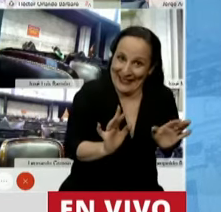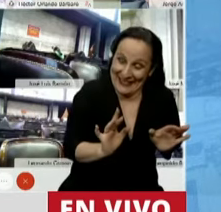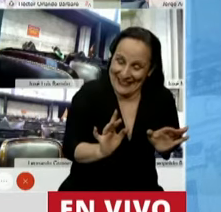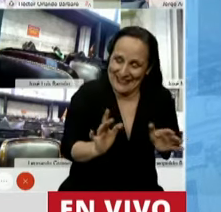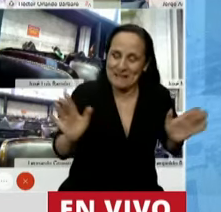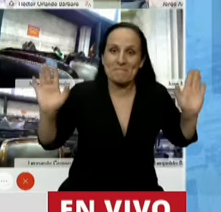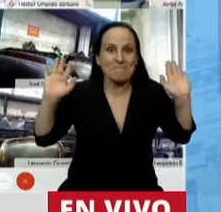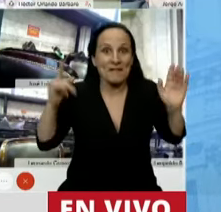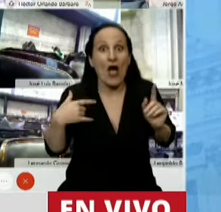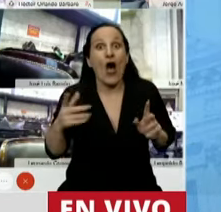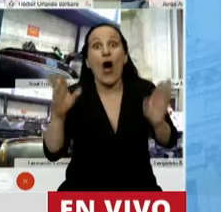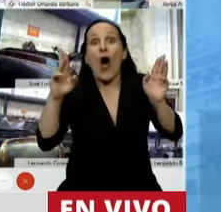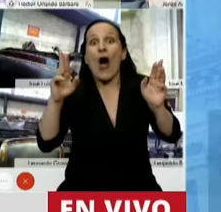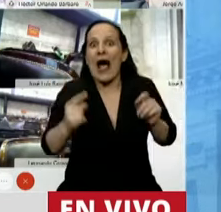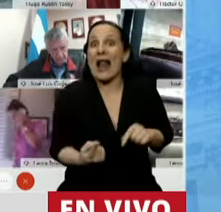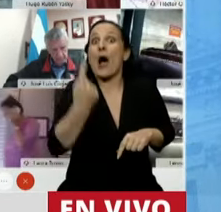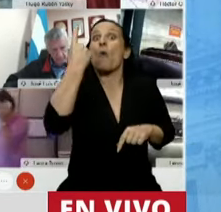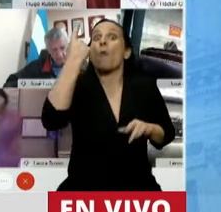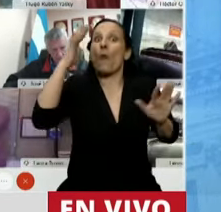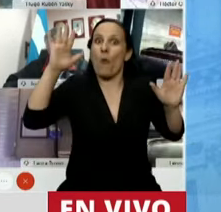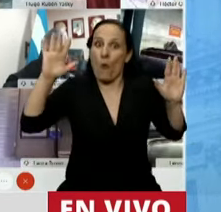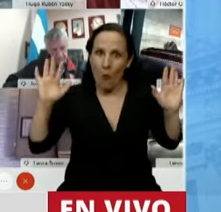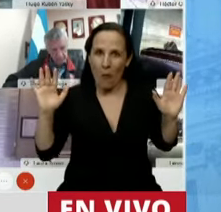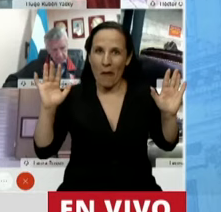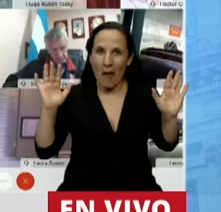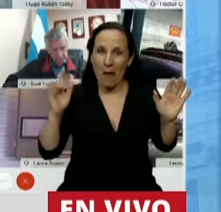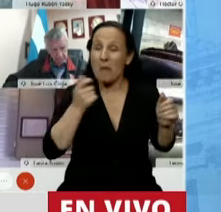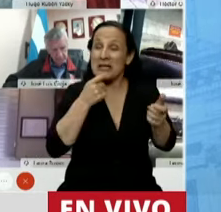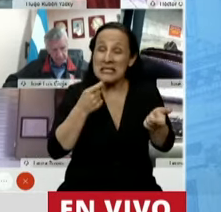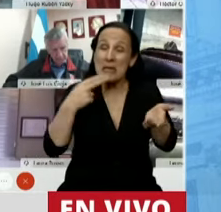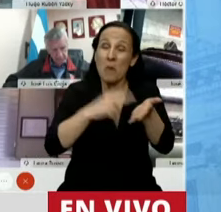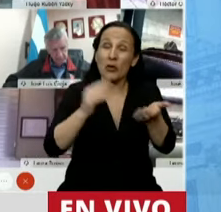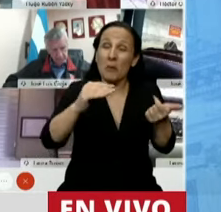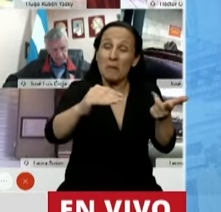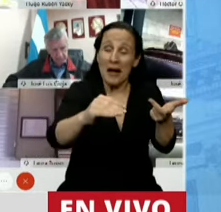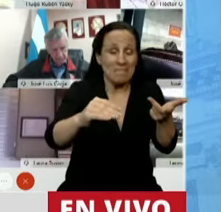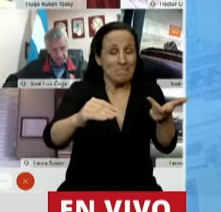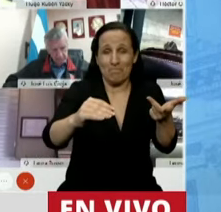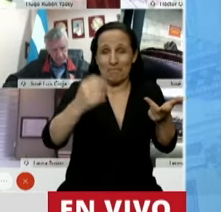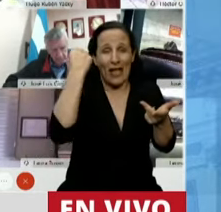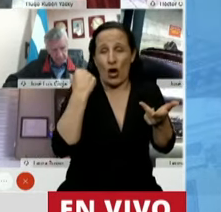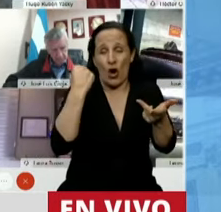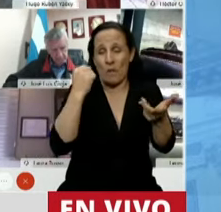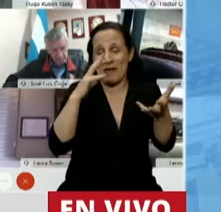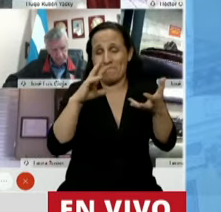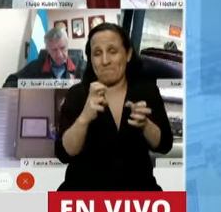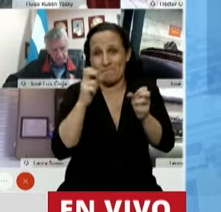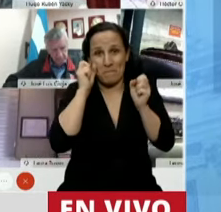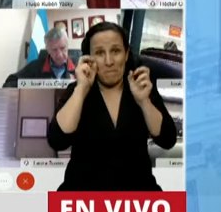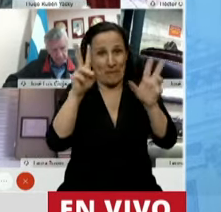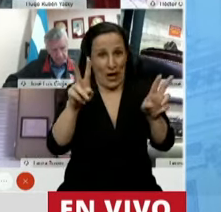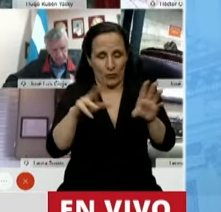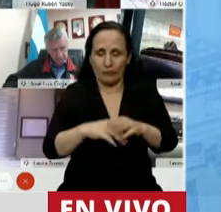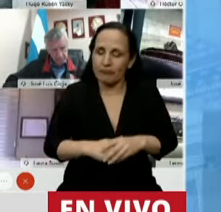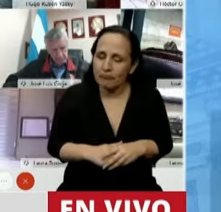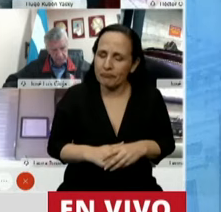que sea por única vez porque el daño a la economía argentina va a ser. Este impuesto graba bienes que